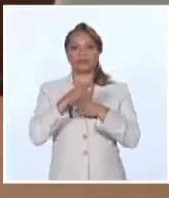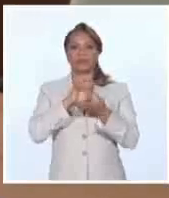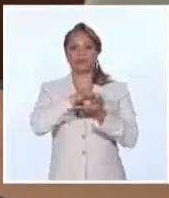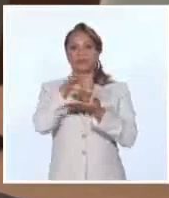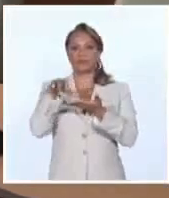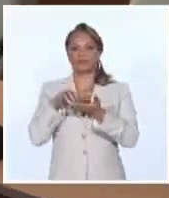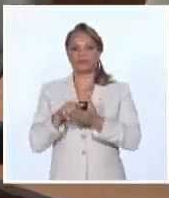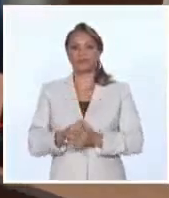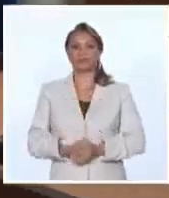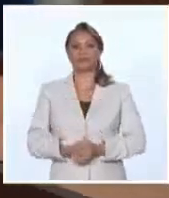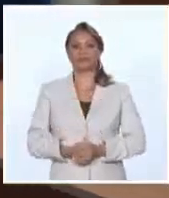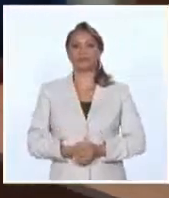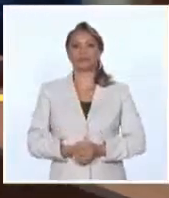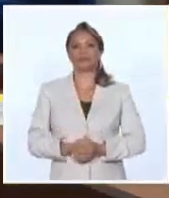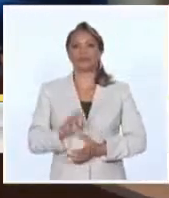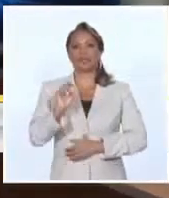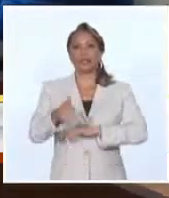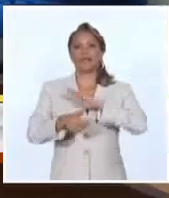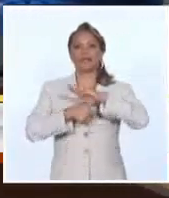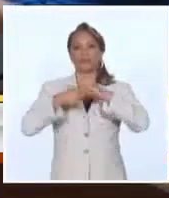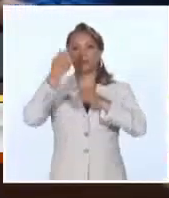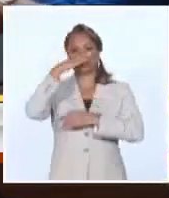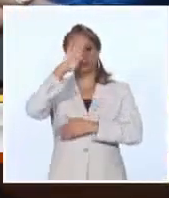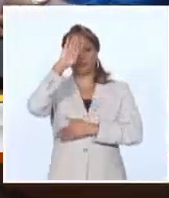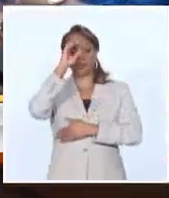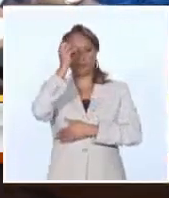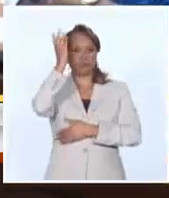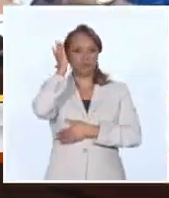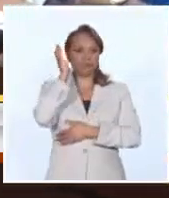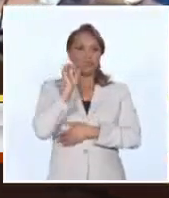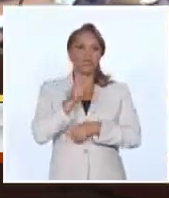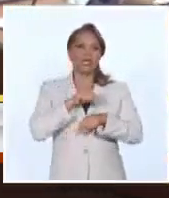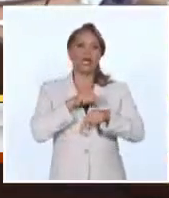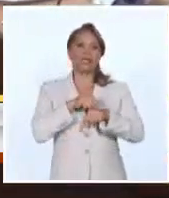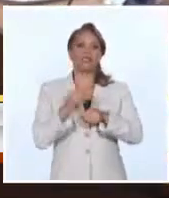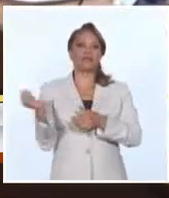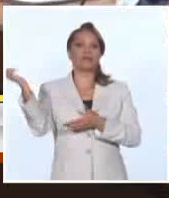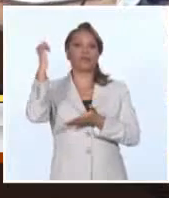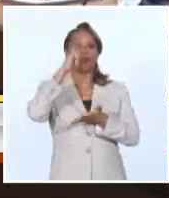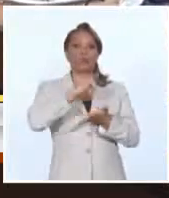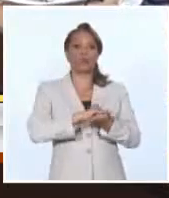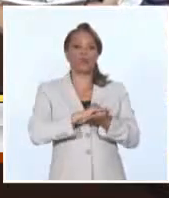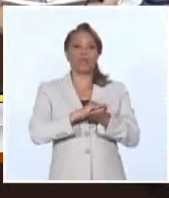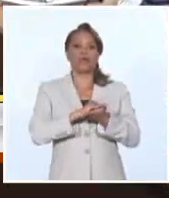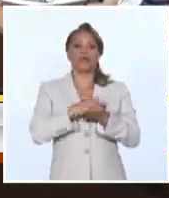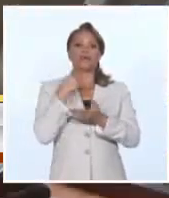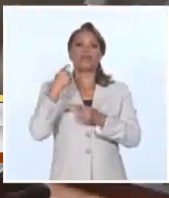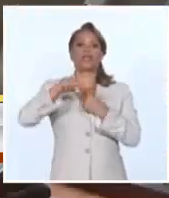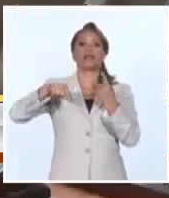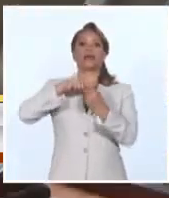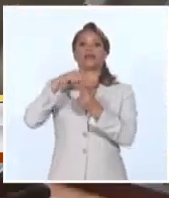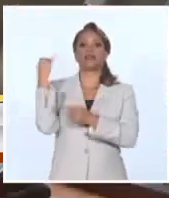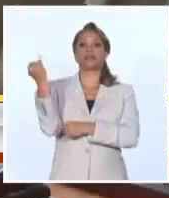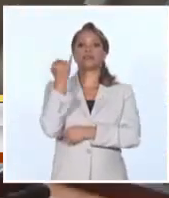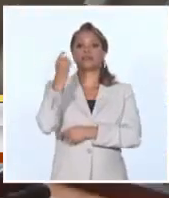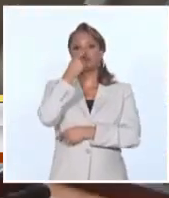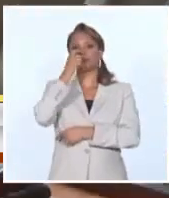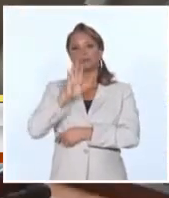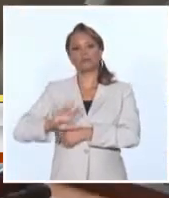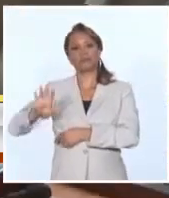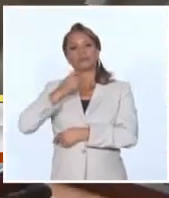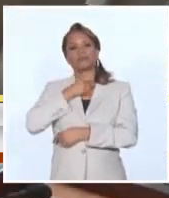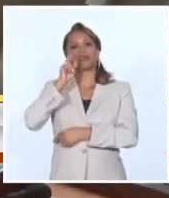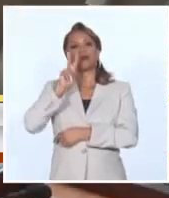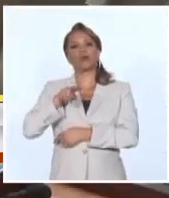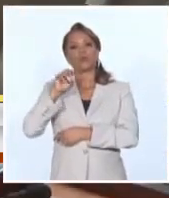El presidente cubano Miguel Díaz-Canel Bermúdez, a pocas horas de su regreso de la gira internacional por naciones africanas, evaluó al